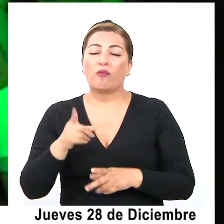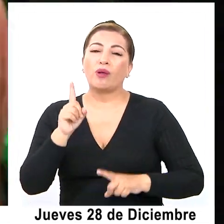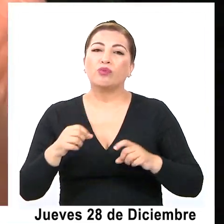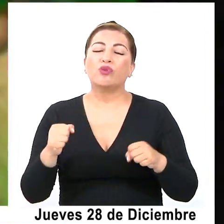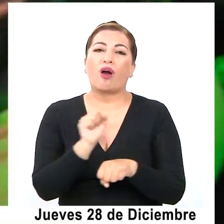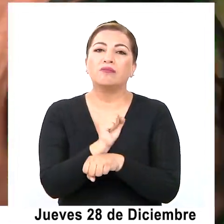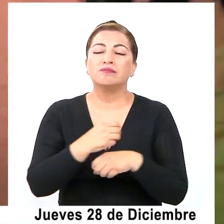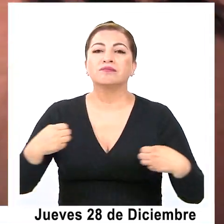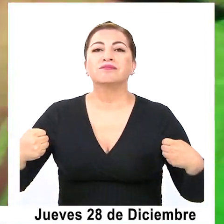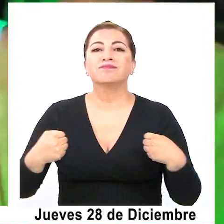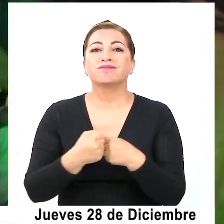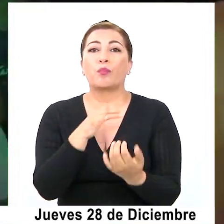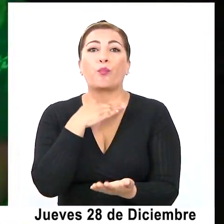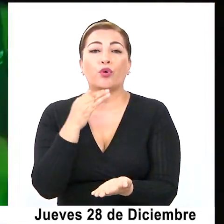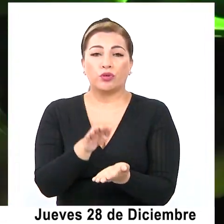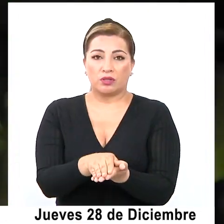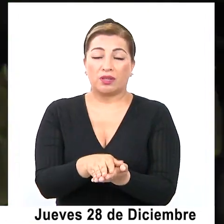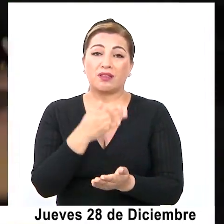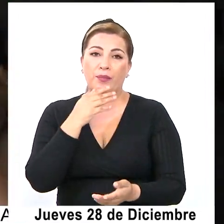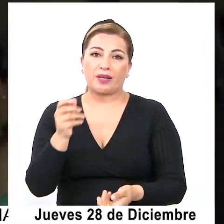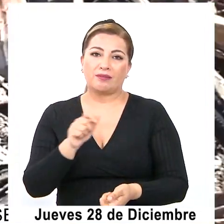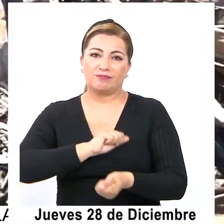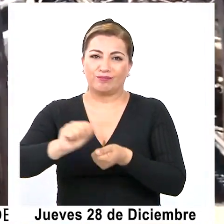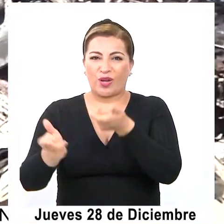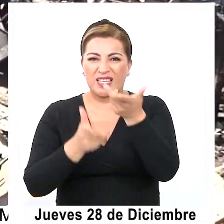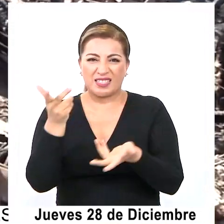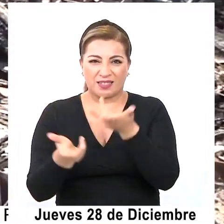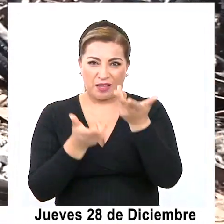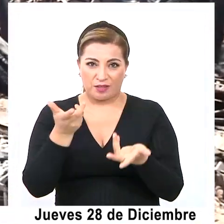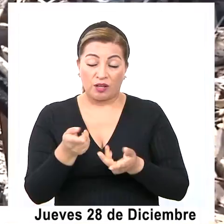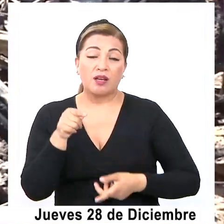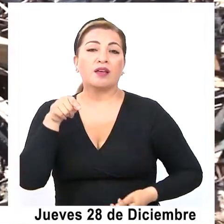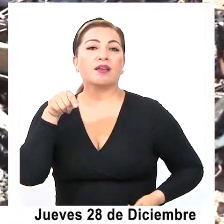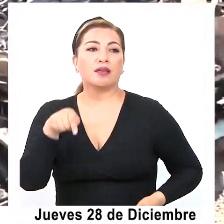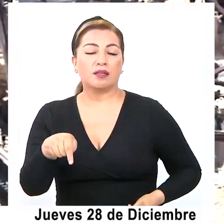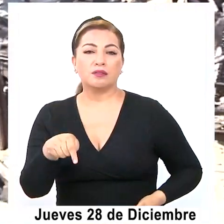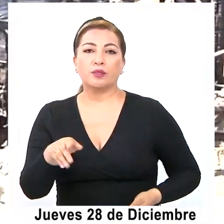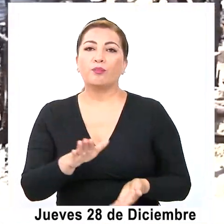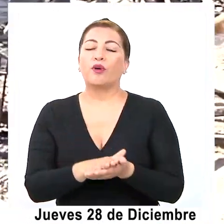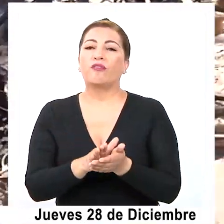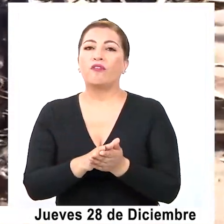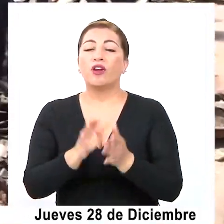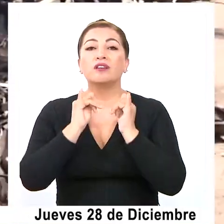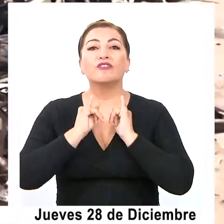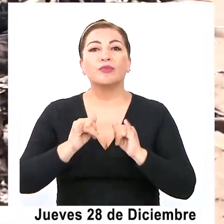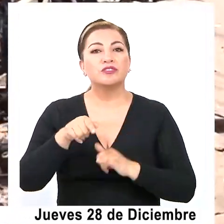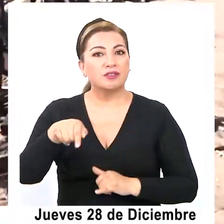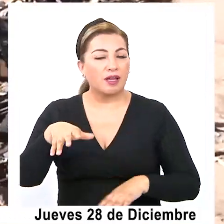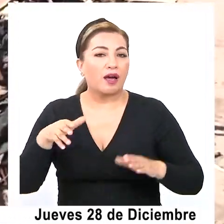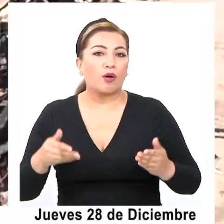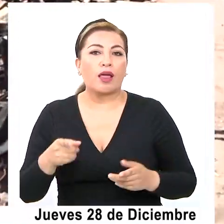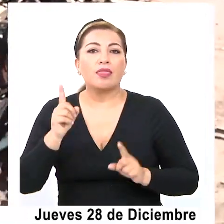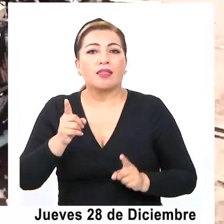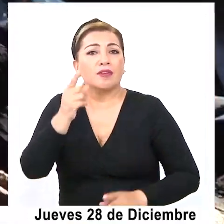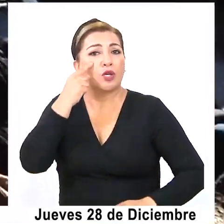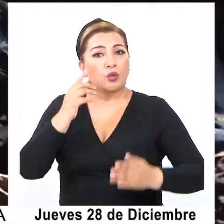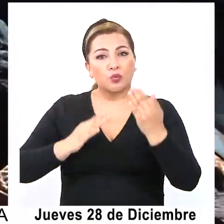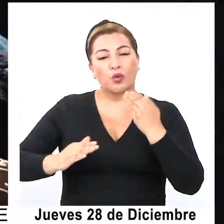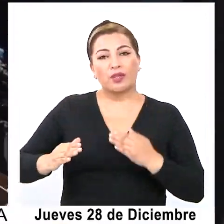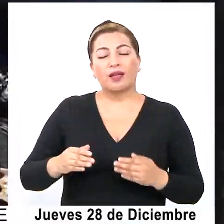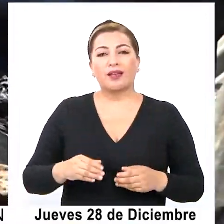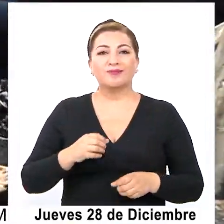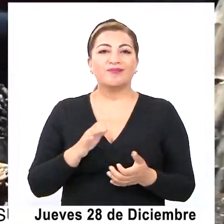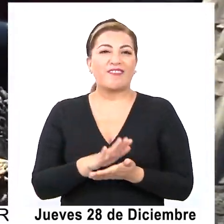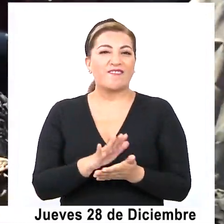accidentes de tránsitos fatales e incendios. Es por eso que las recomendaciones para esta ocasión es cuidarse y pasar